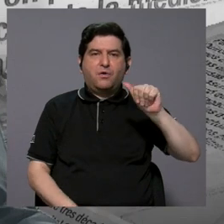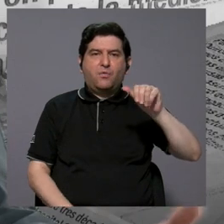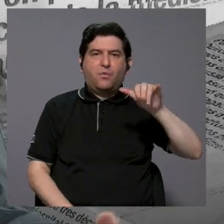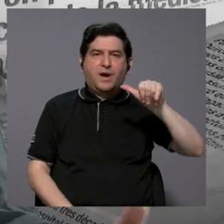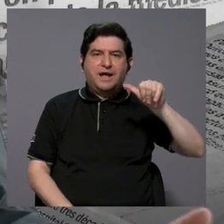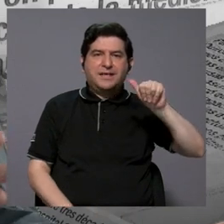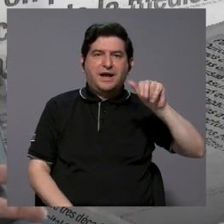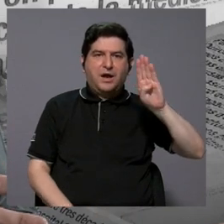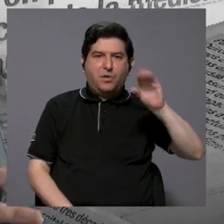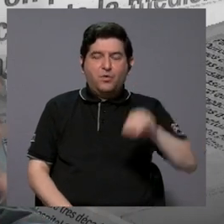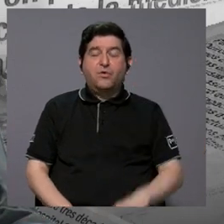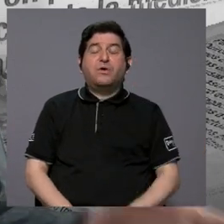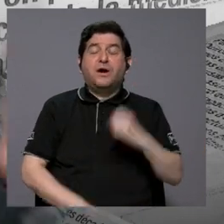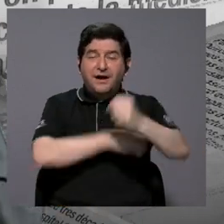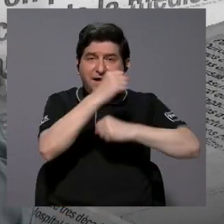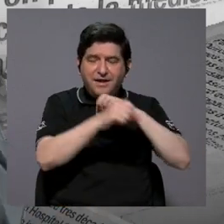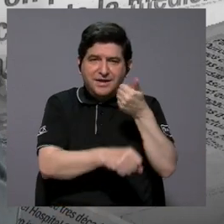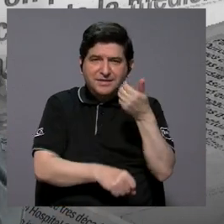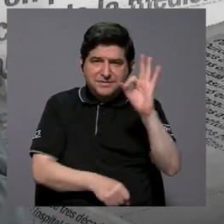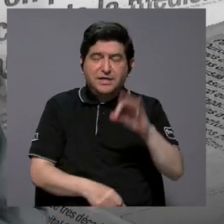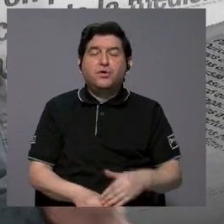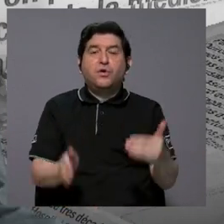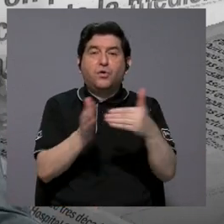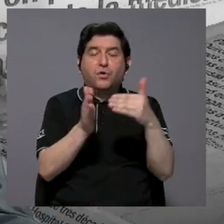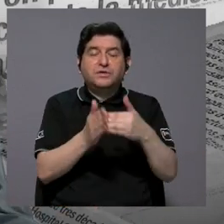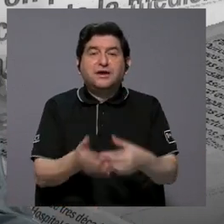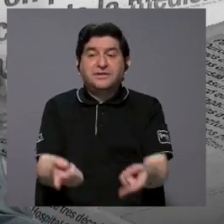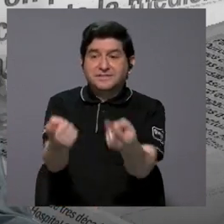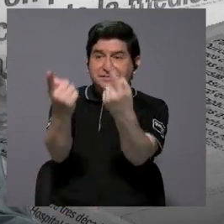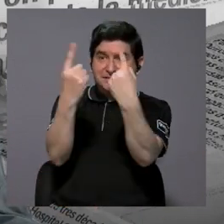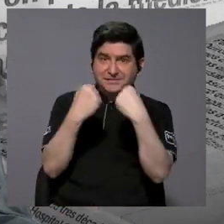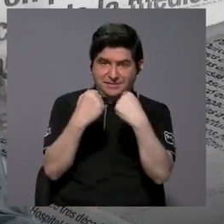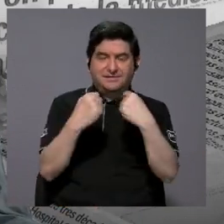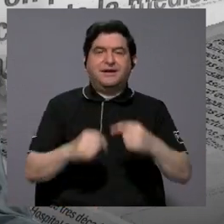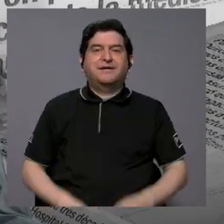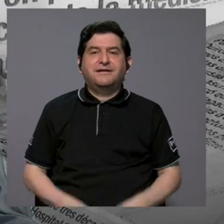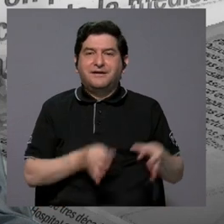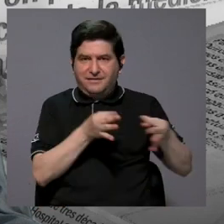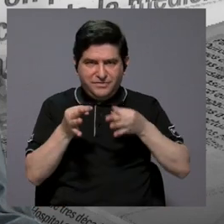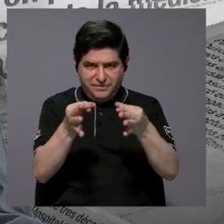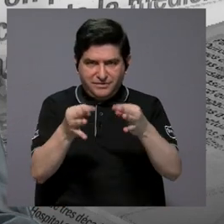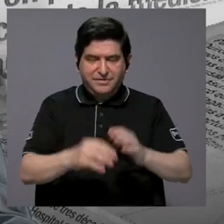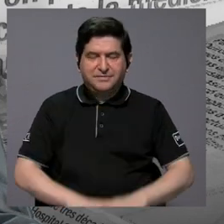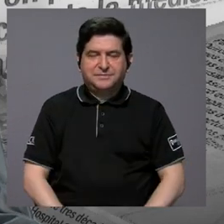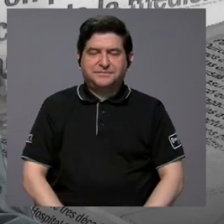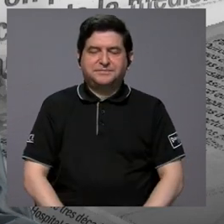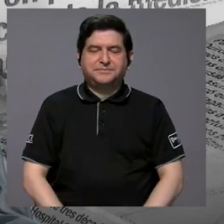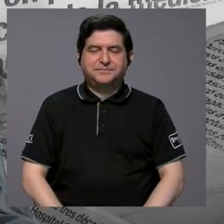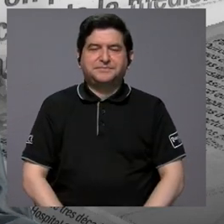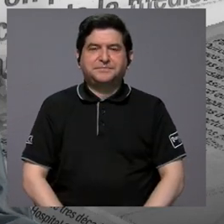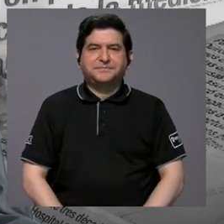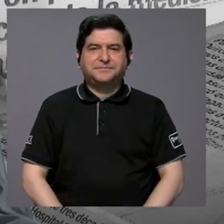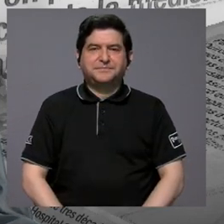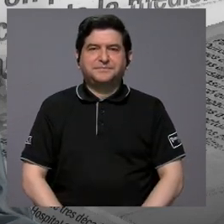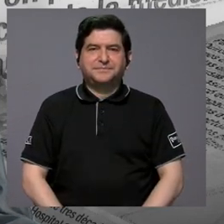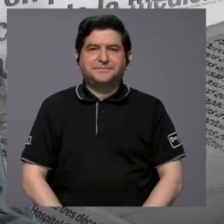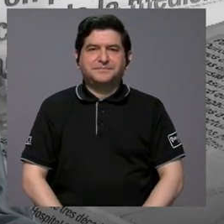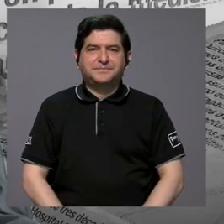son objetos que salieron en el siglo XIX y que van a volver ahora para acá. Para Turrialba me refiero.